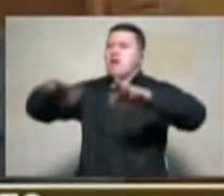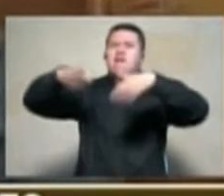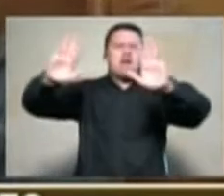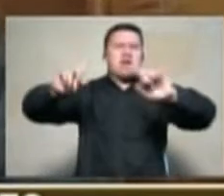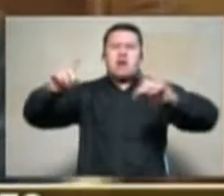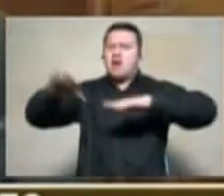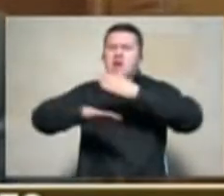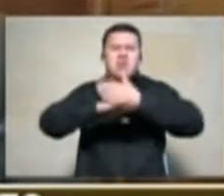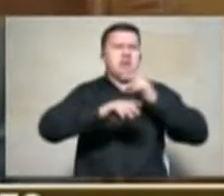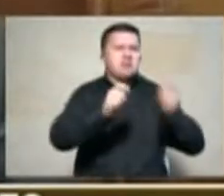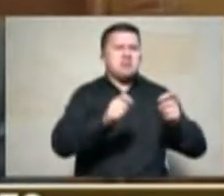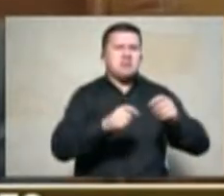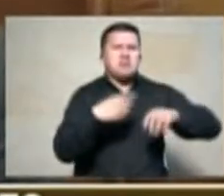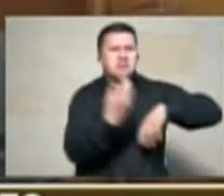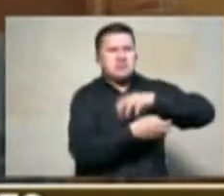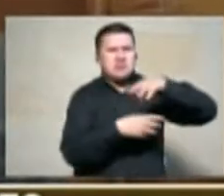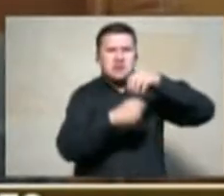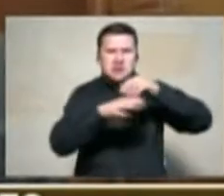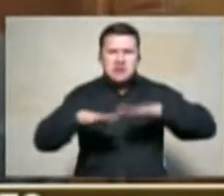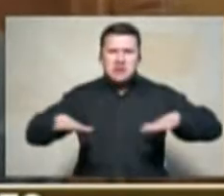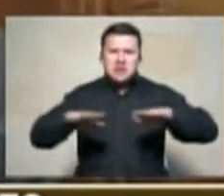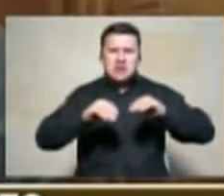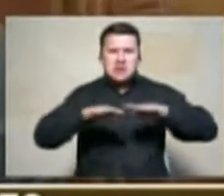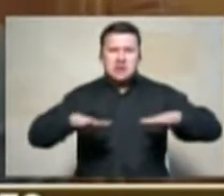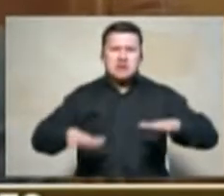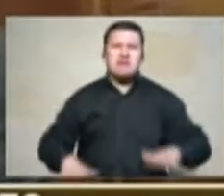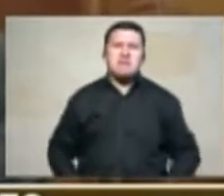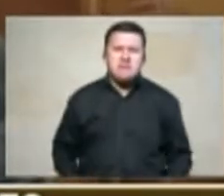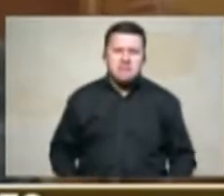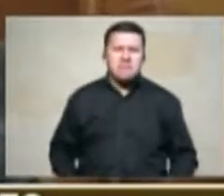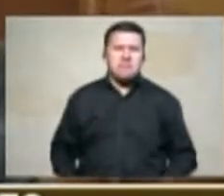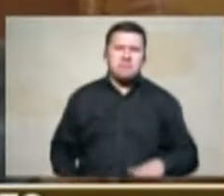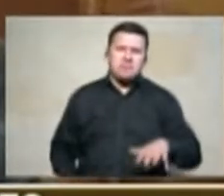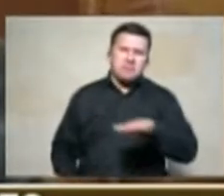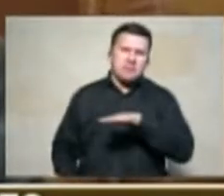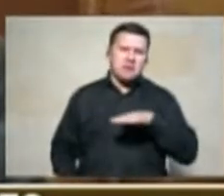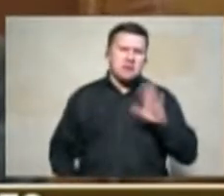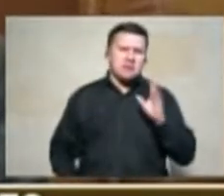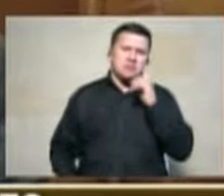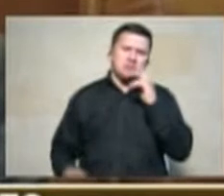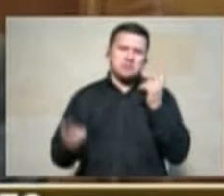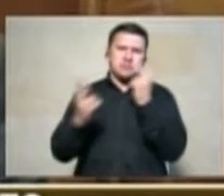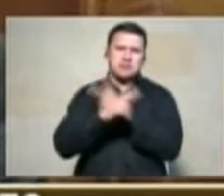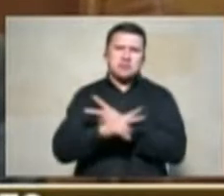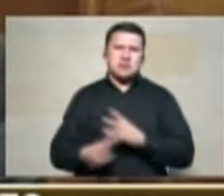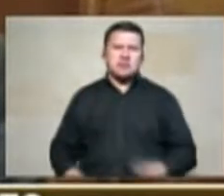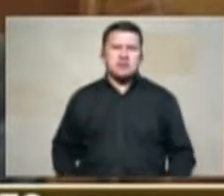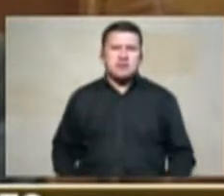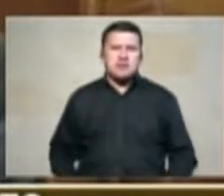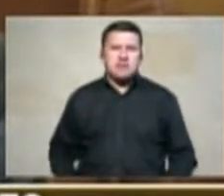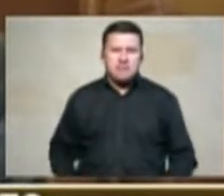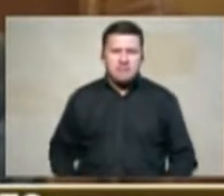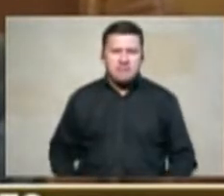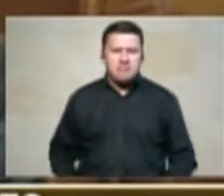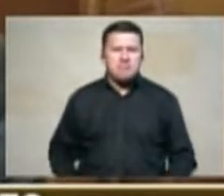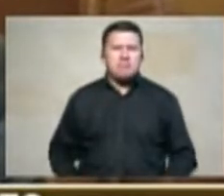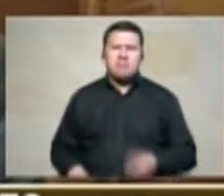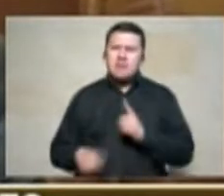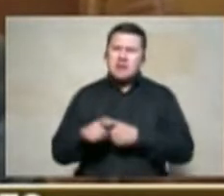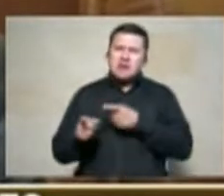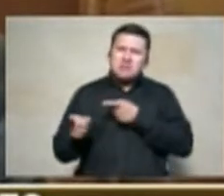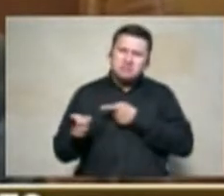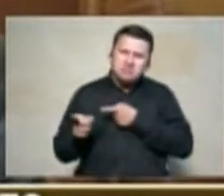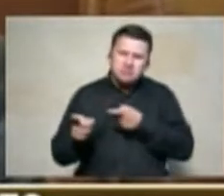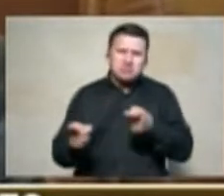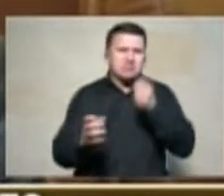masivo y sistemático de tierras se hizo de manera violenta se hizo con masacres